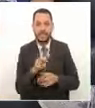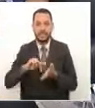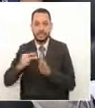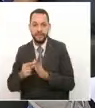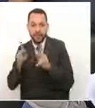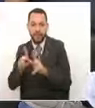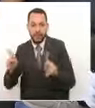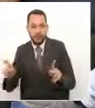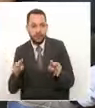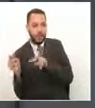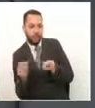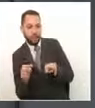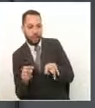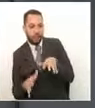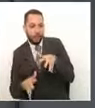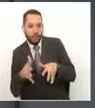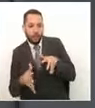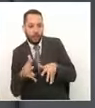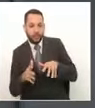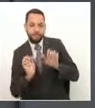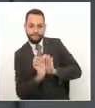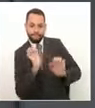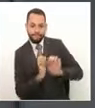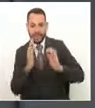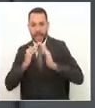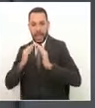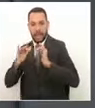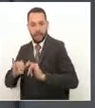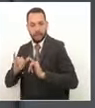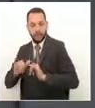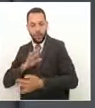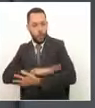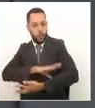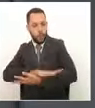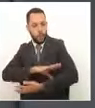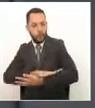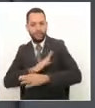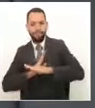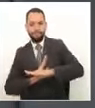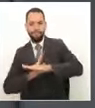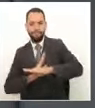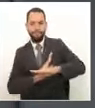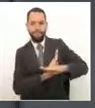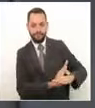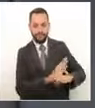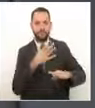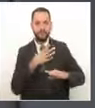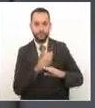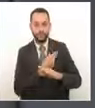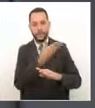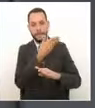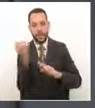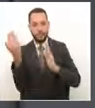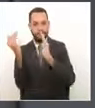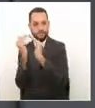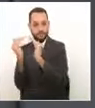todas las normas que desde la presidencia y desde el ministerio hemos recibido, que es el aislamiento social,